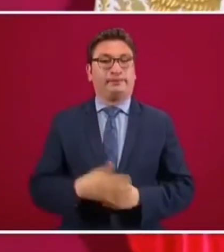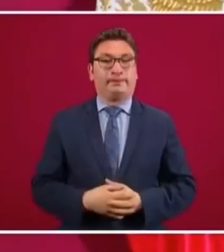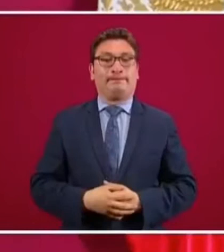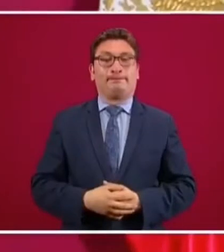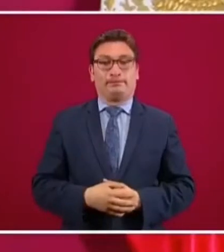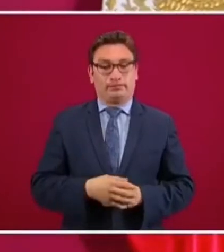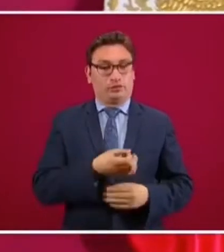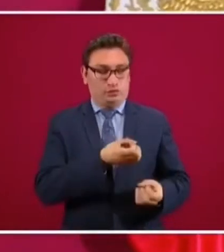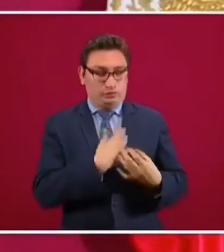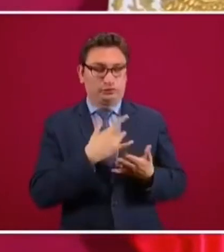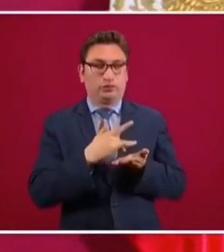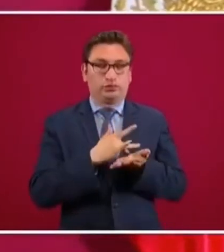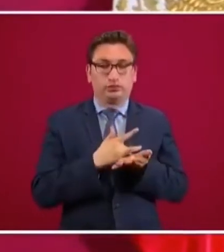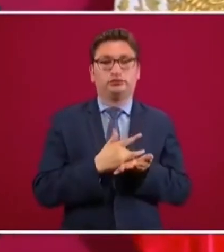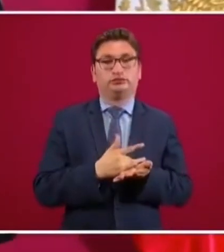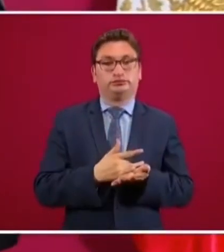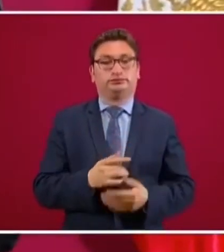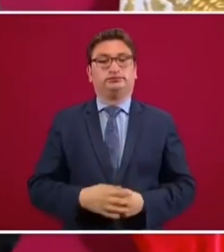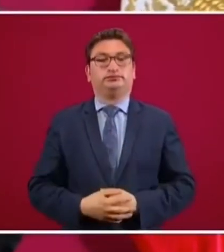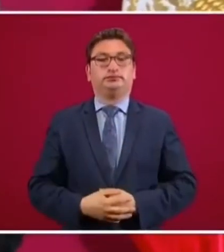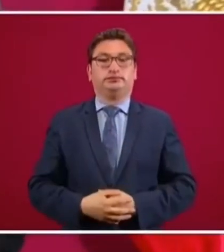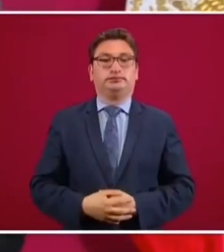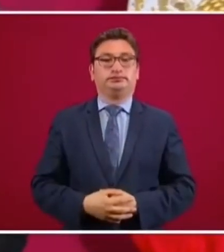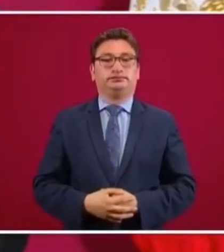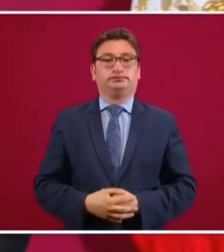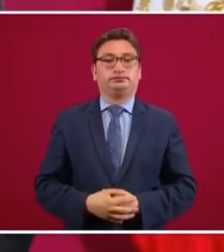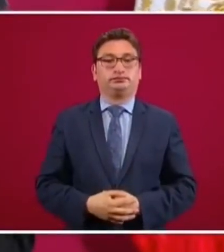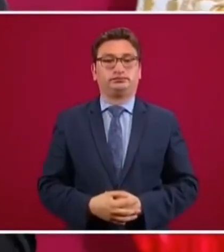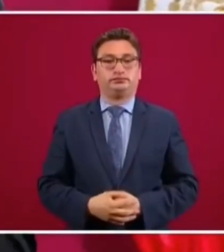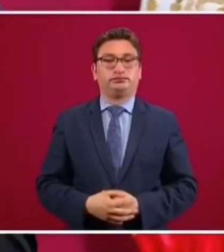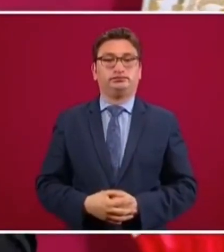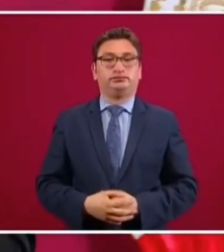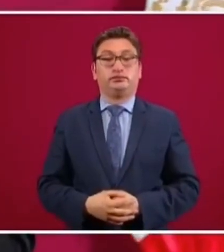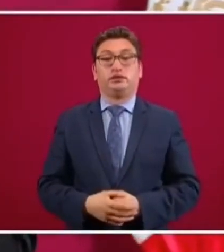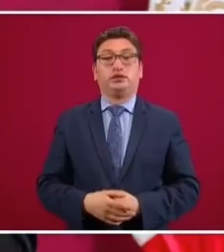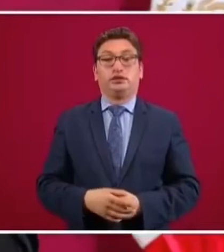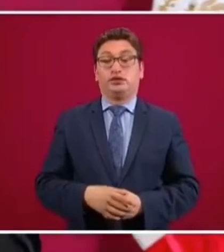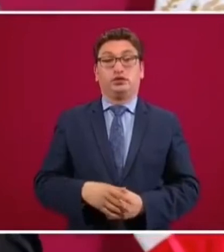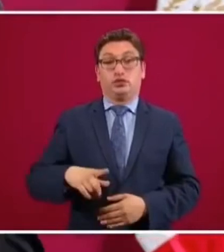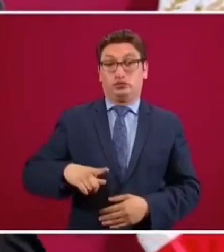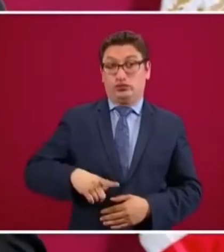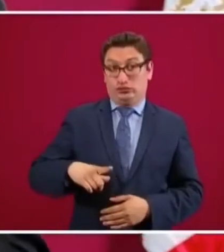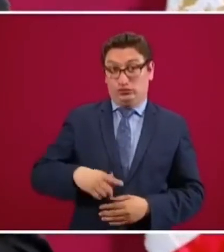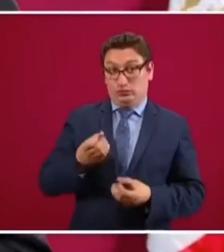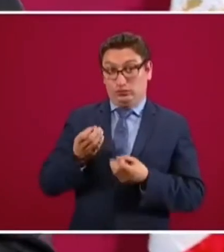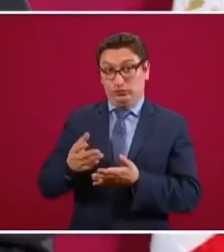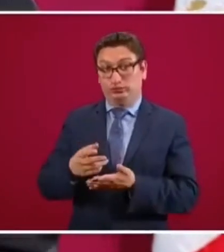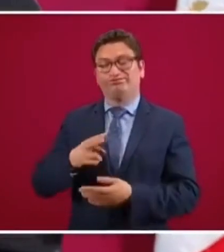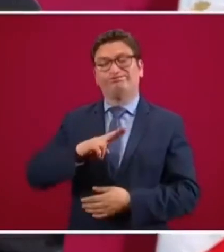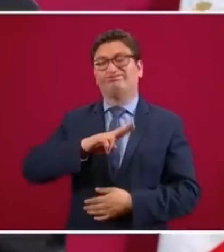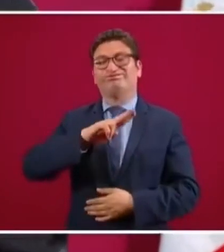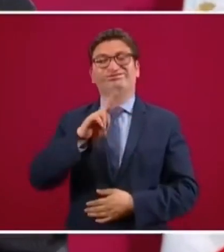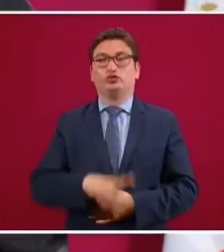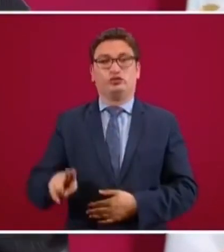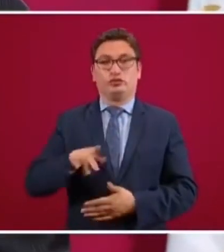dame un apoyo que nunca se les había dado. Todos